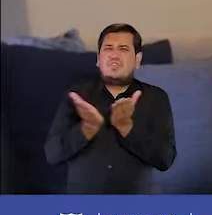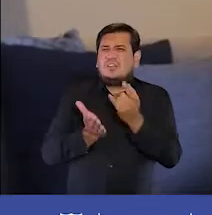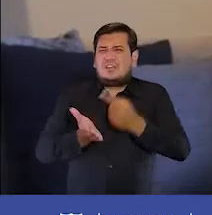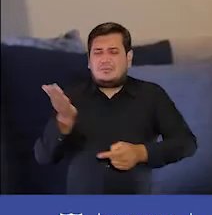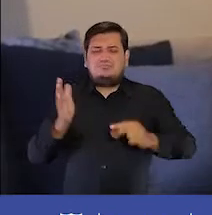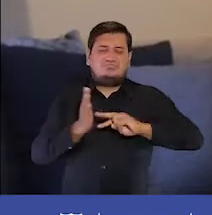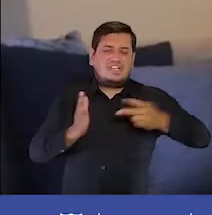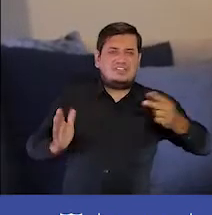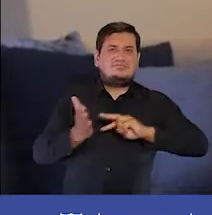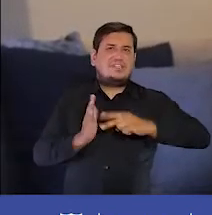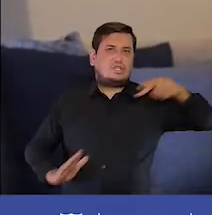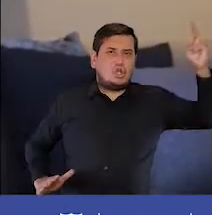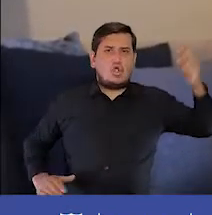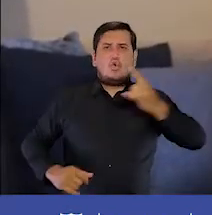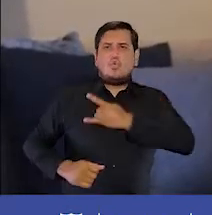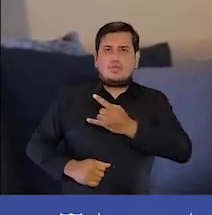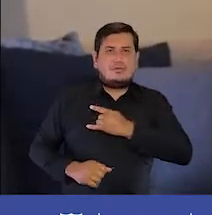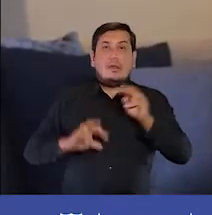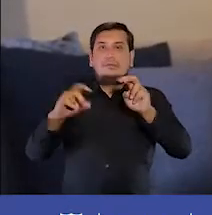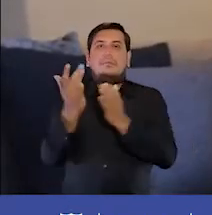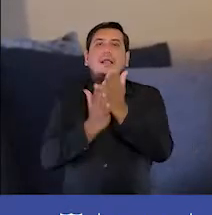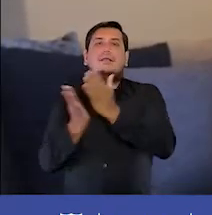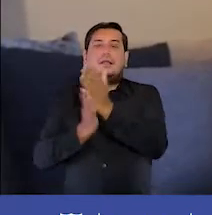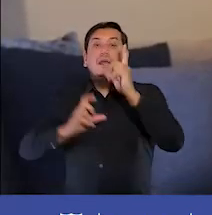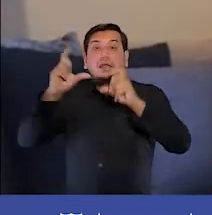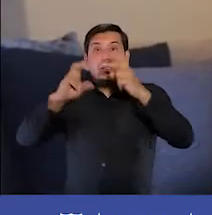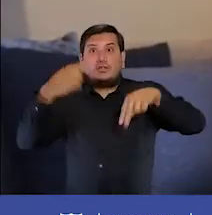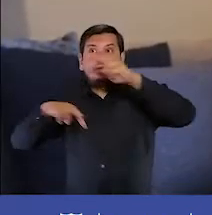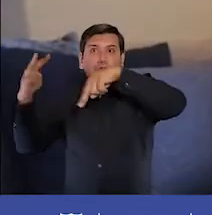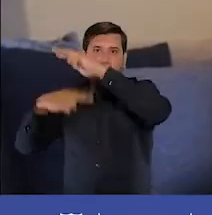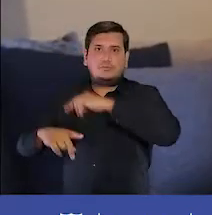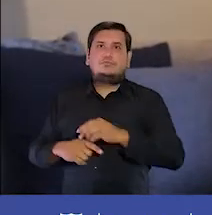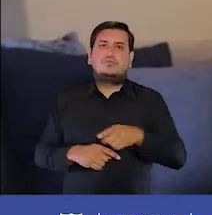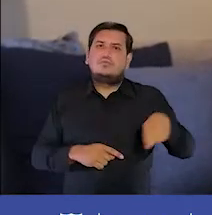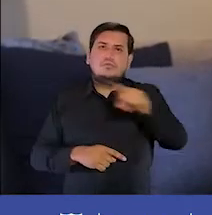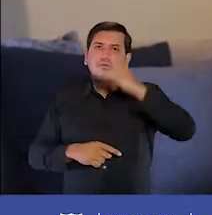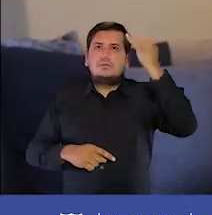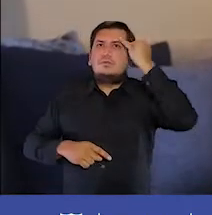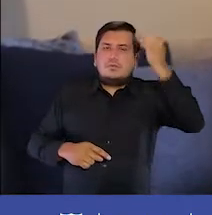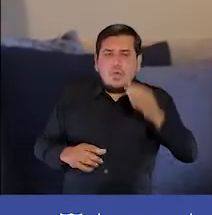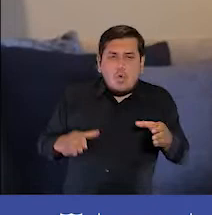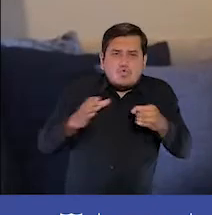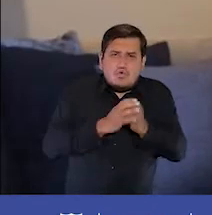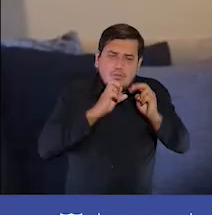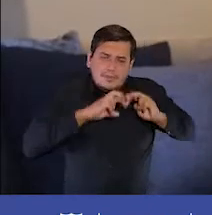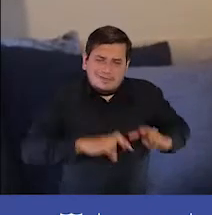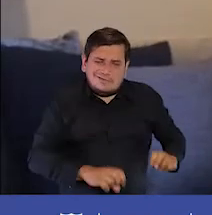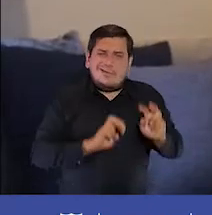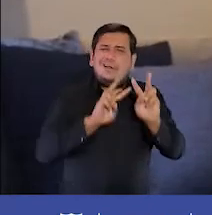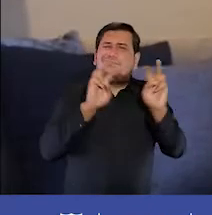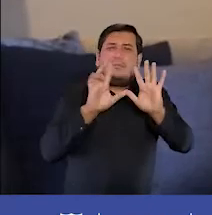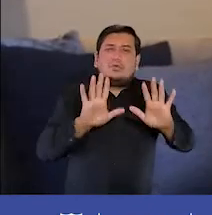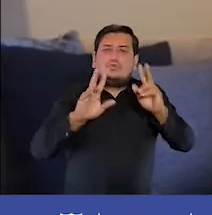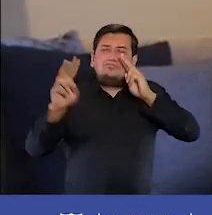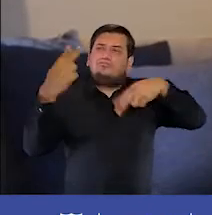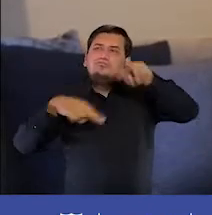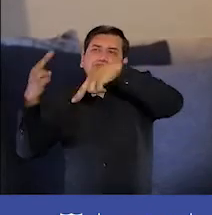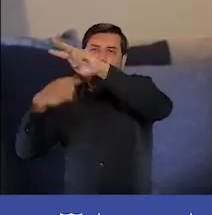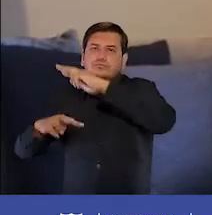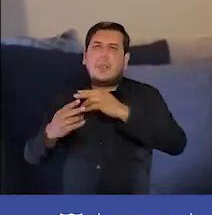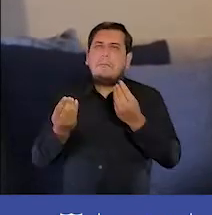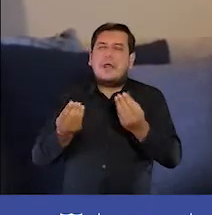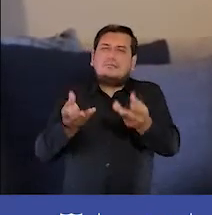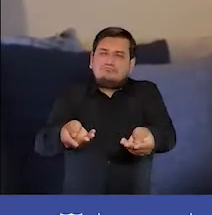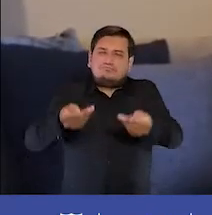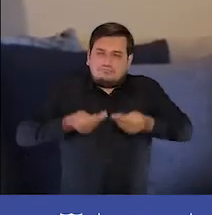niveles técnico, tecnológico y universitario, así como a grupos de investigación que trabajen y aborden el fenómeno turístico,